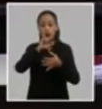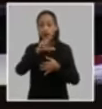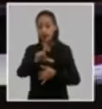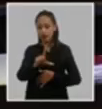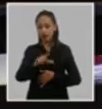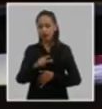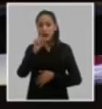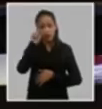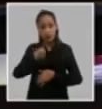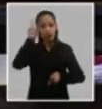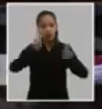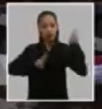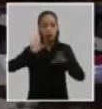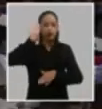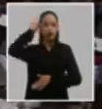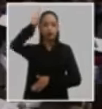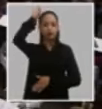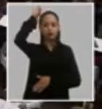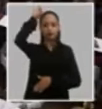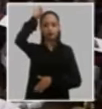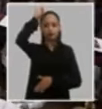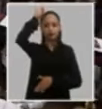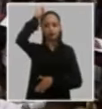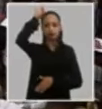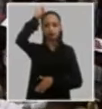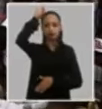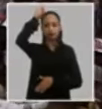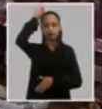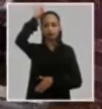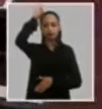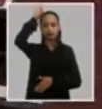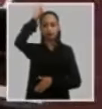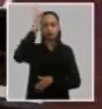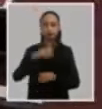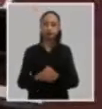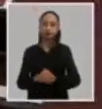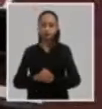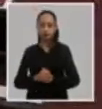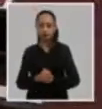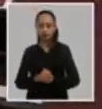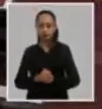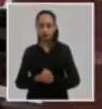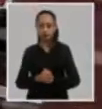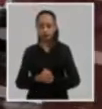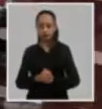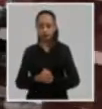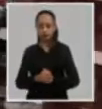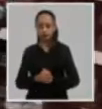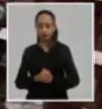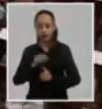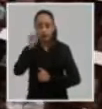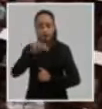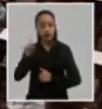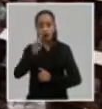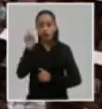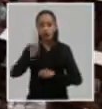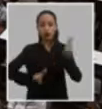que levanten la mano Vázquez en contra